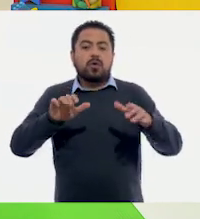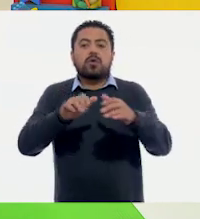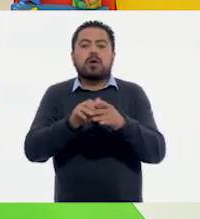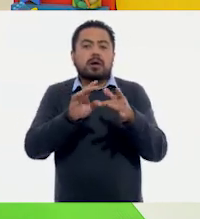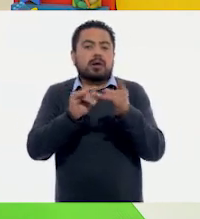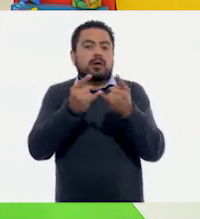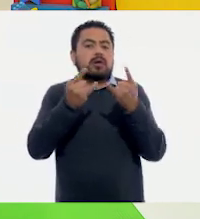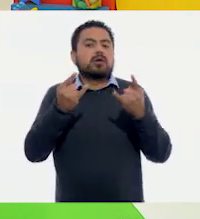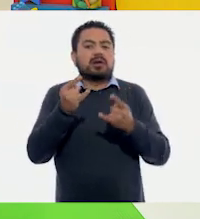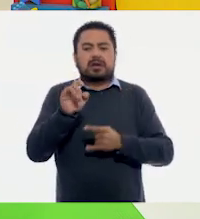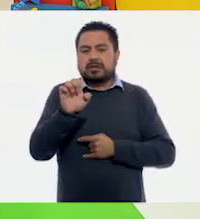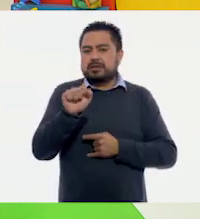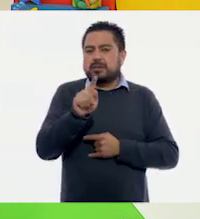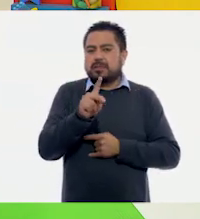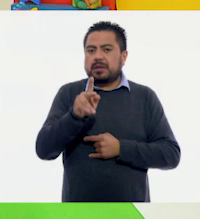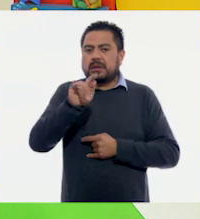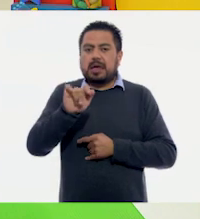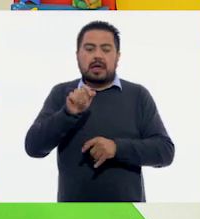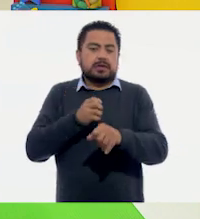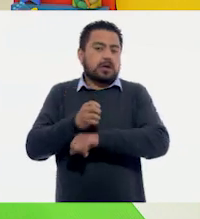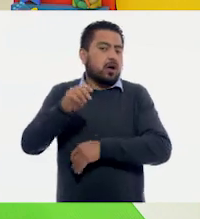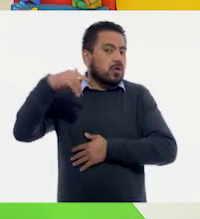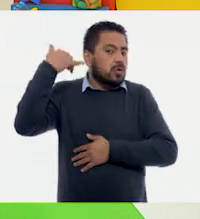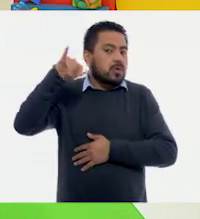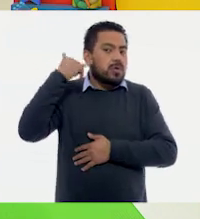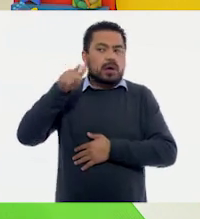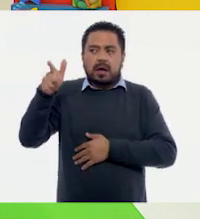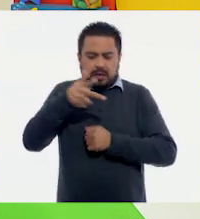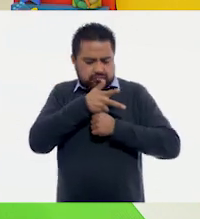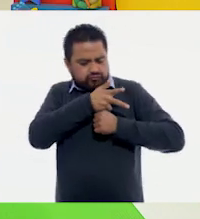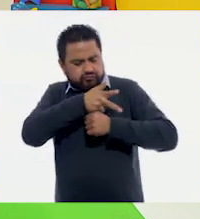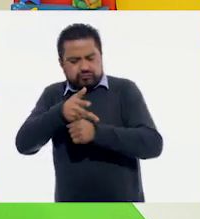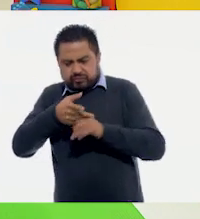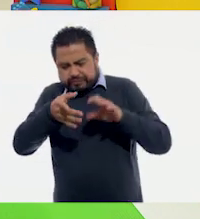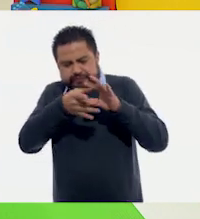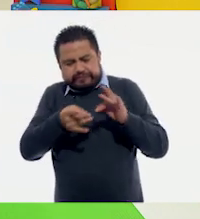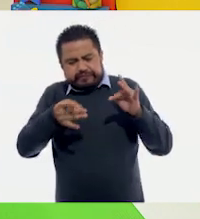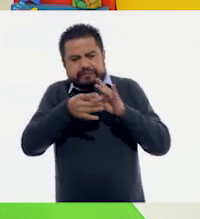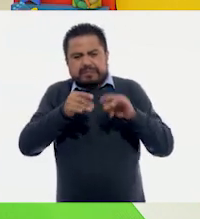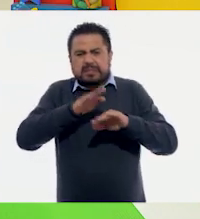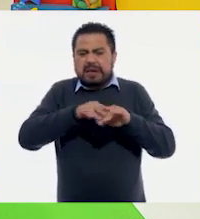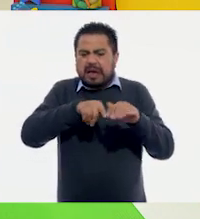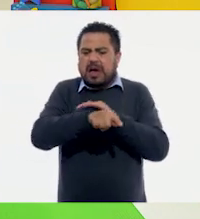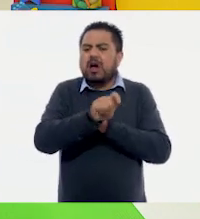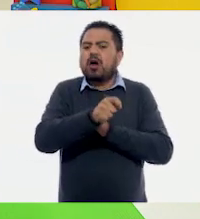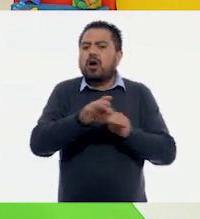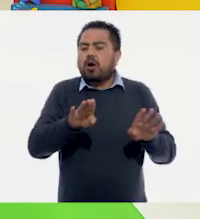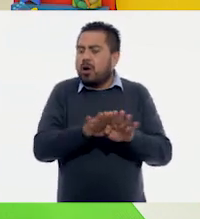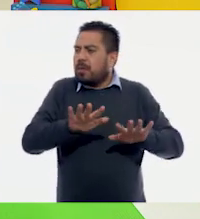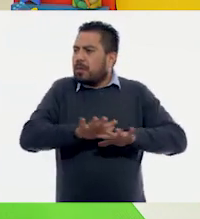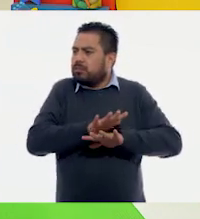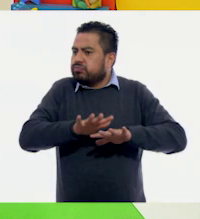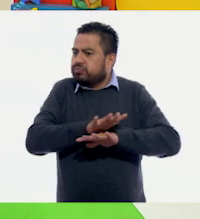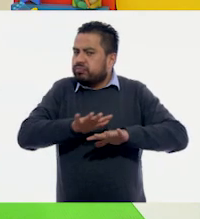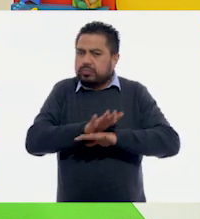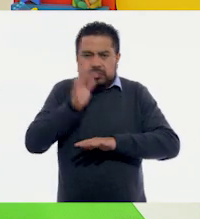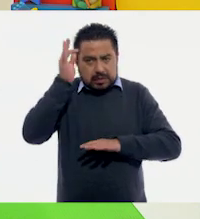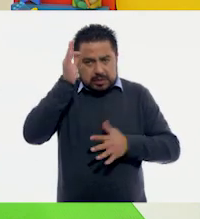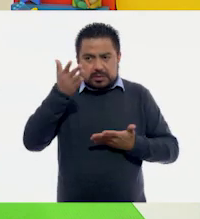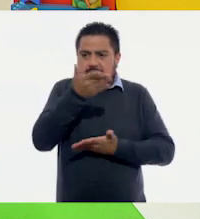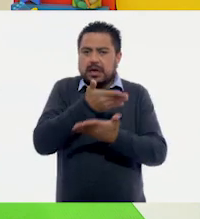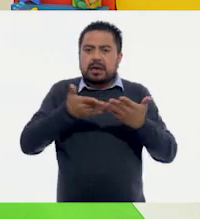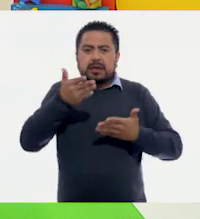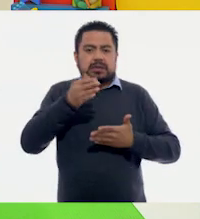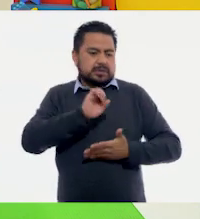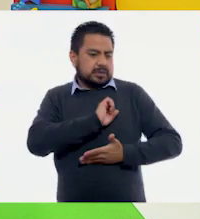de Espita, en el estado de Yucatán. Y nos grabó un video contándonos un poco de cómo ha ido cambiando los servicios de salud